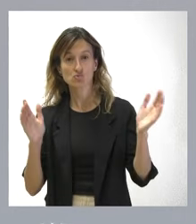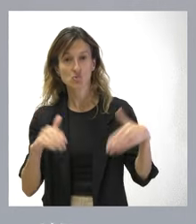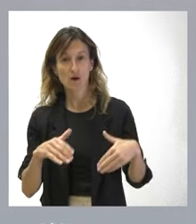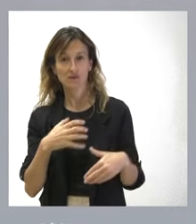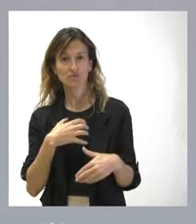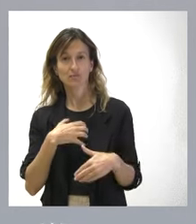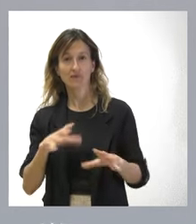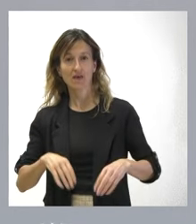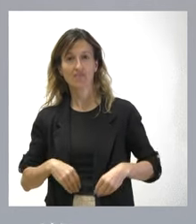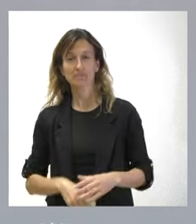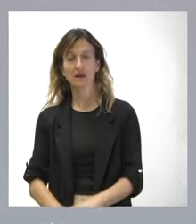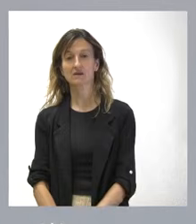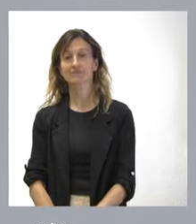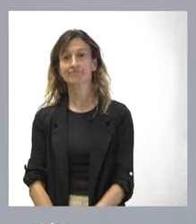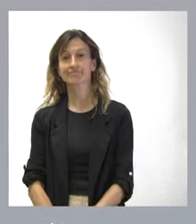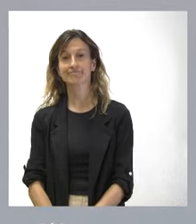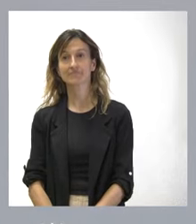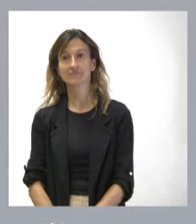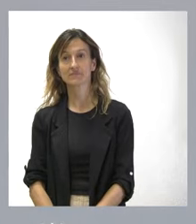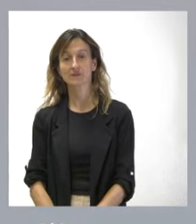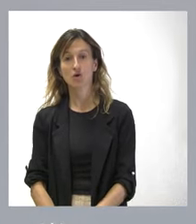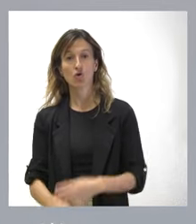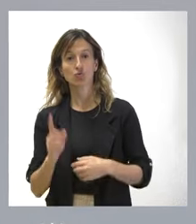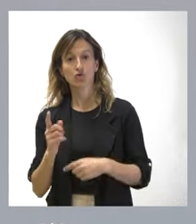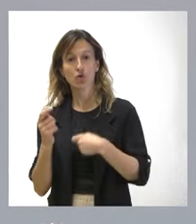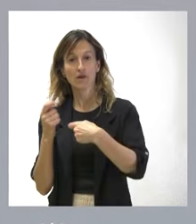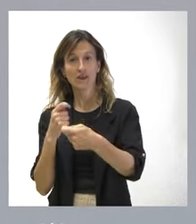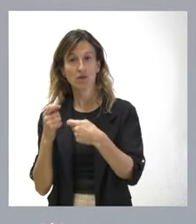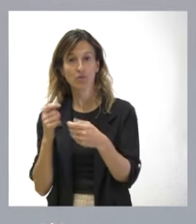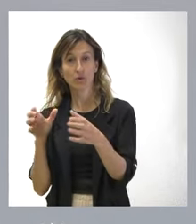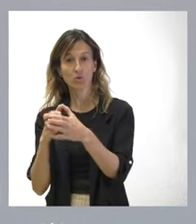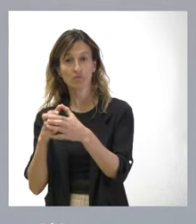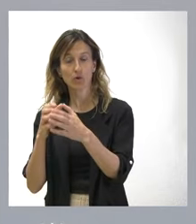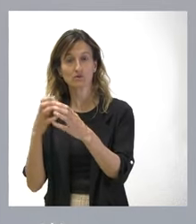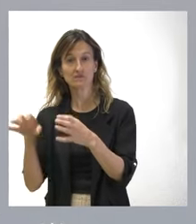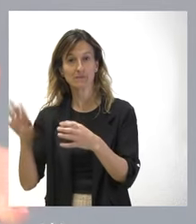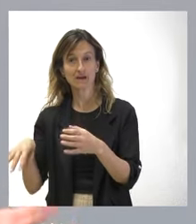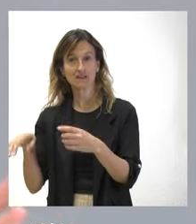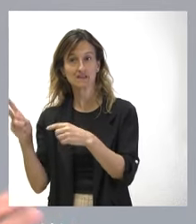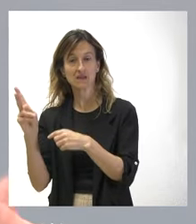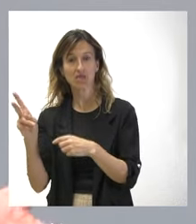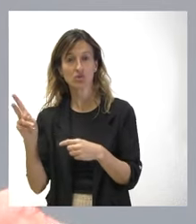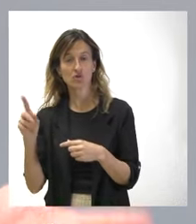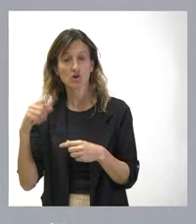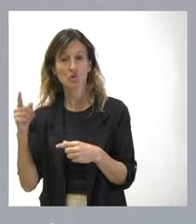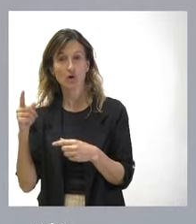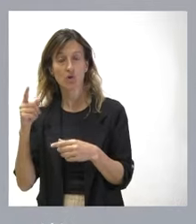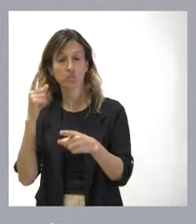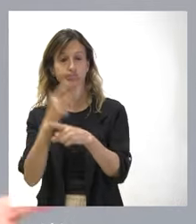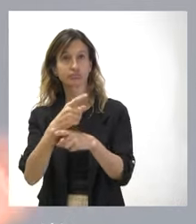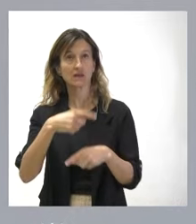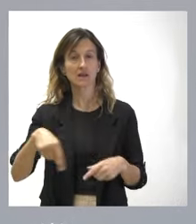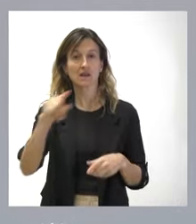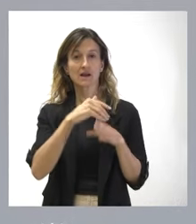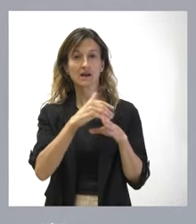que se negocie bilateralmente con un partido separatista y luego se quiera imponer al resto de comunidades autónomas.